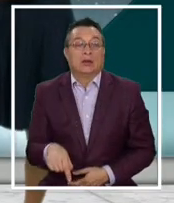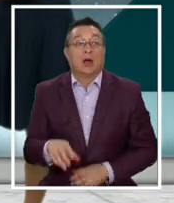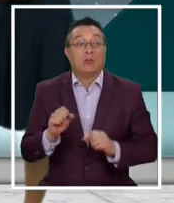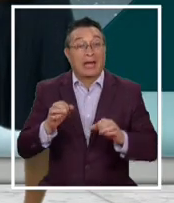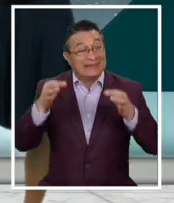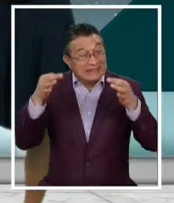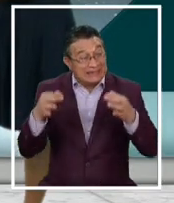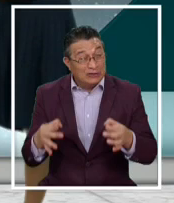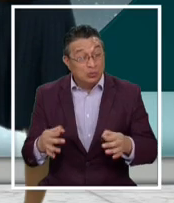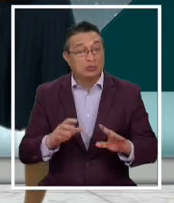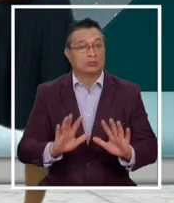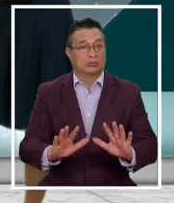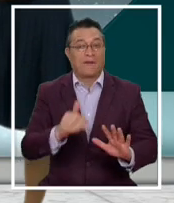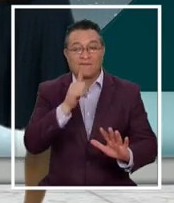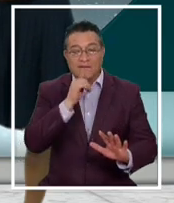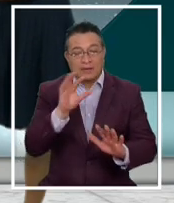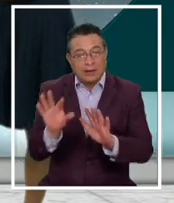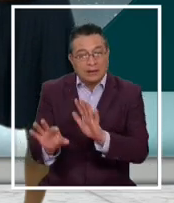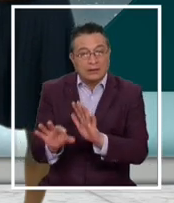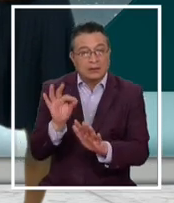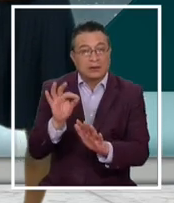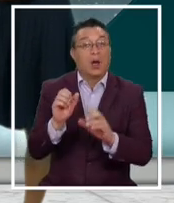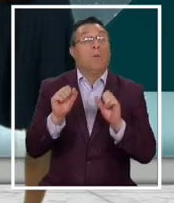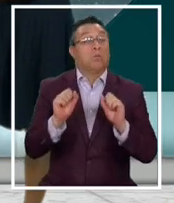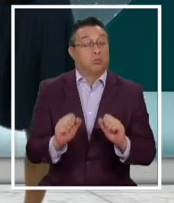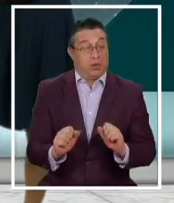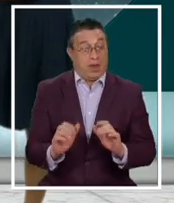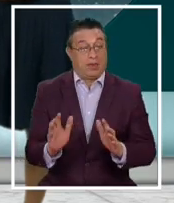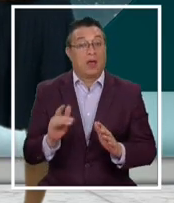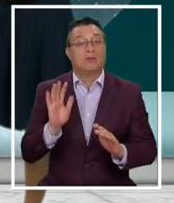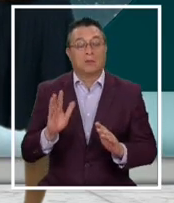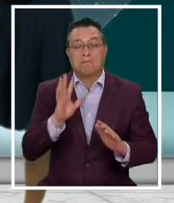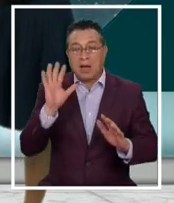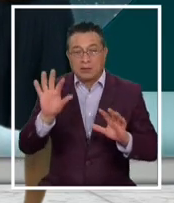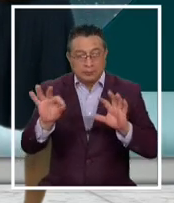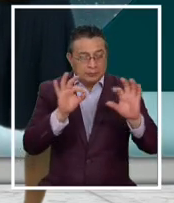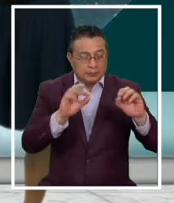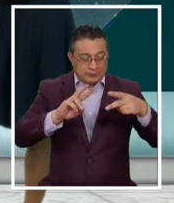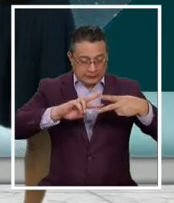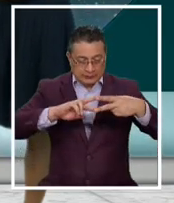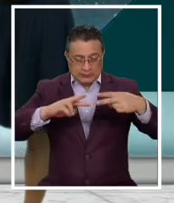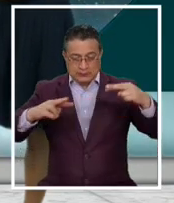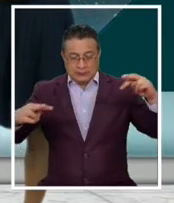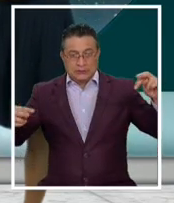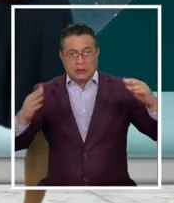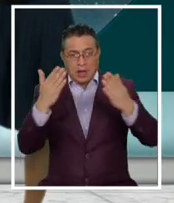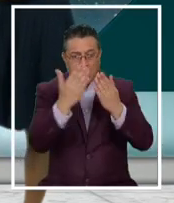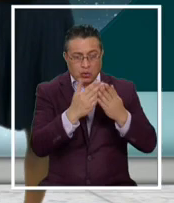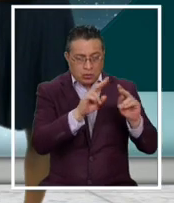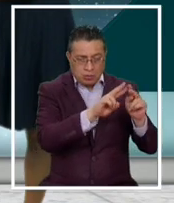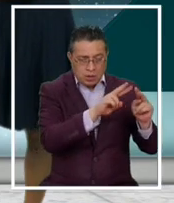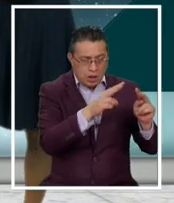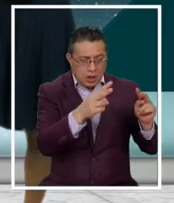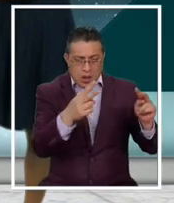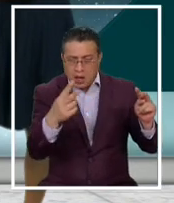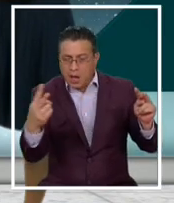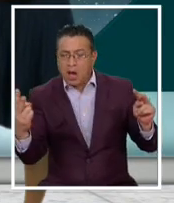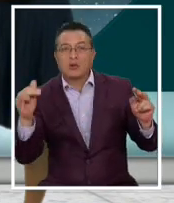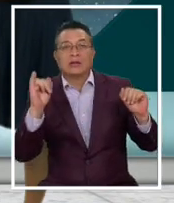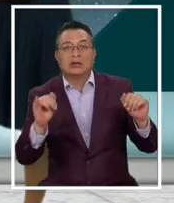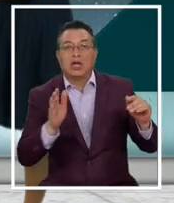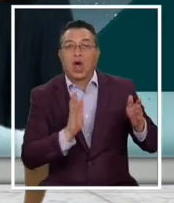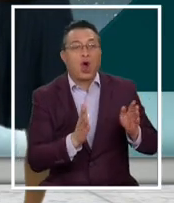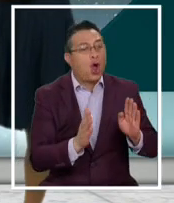aseverar mientras no se encuentre. Y para eso falta realizar mayor secuenciación genómica, que es este estudio que se le realiza al virus